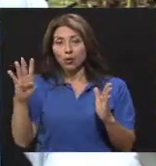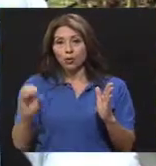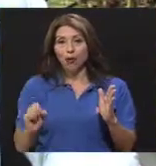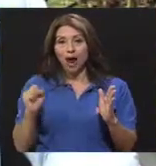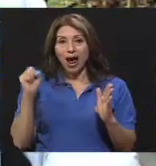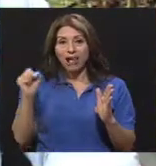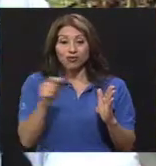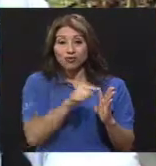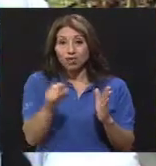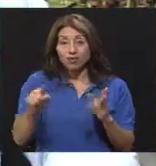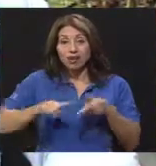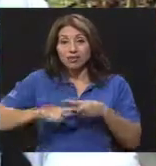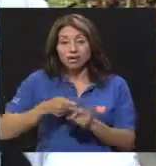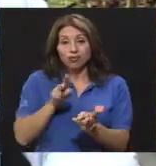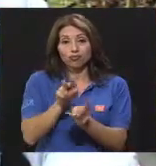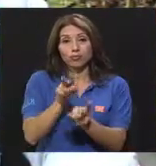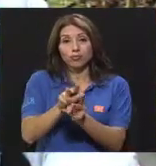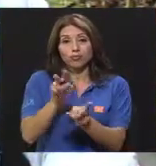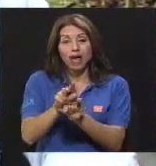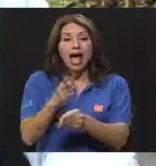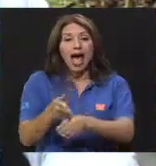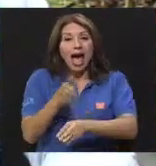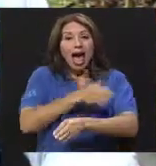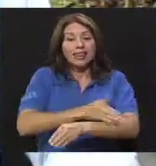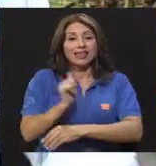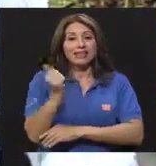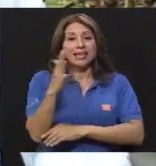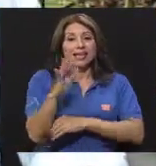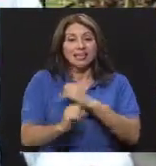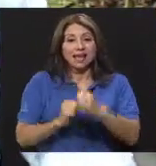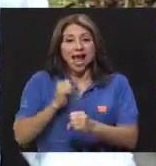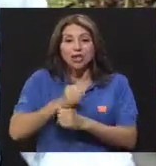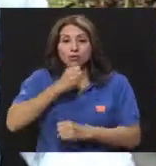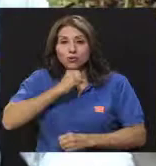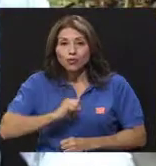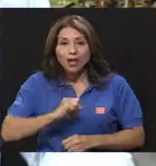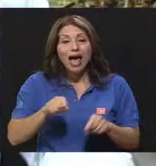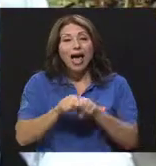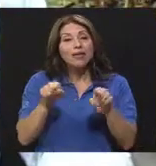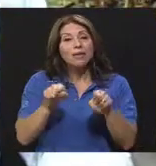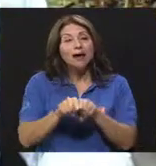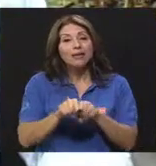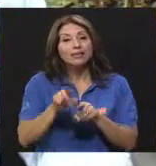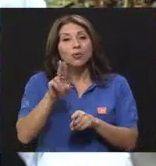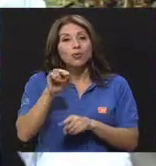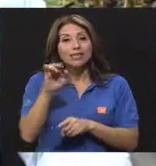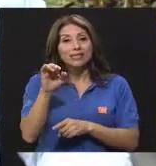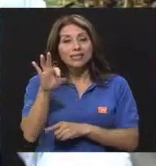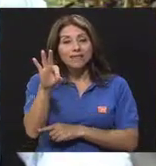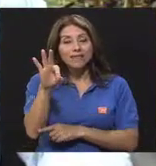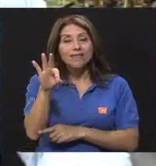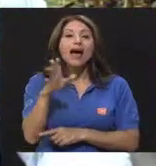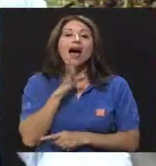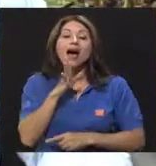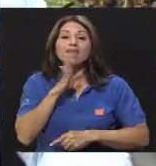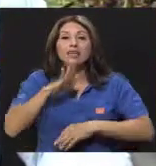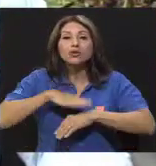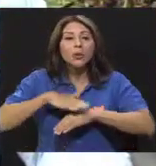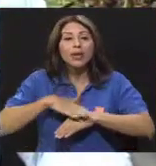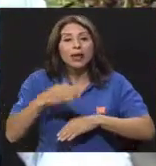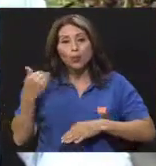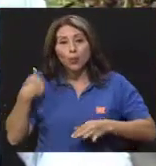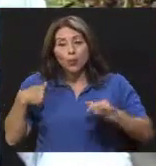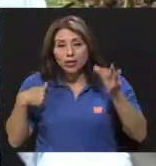relaciones sexuales antes de los 15 años. Además, la UNICEF en Costa Rica habla de la vulnerabilidad de